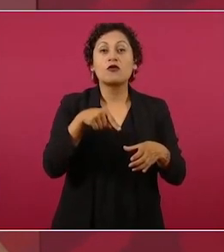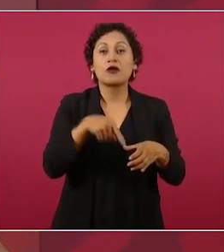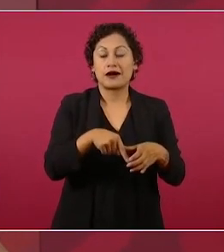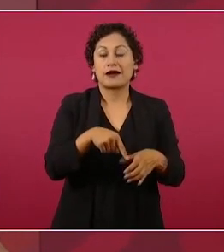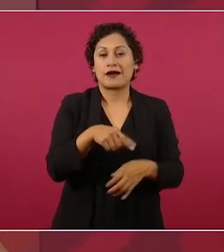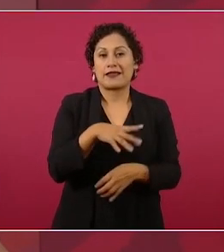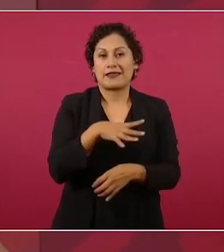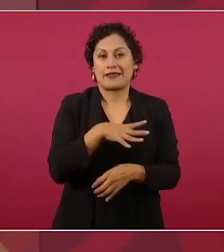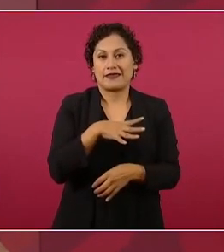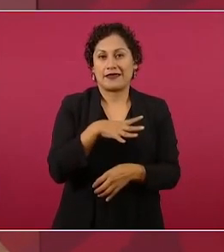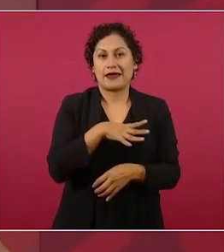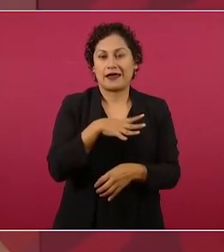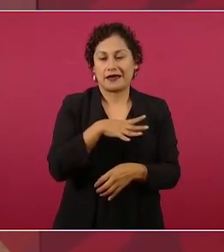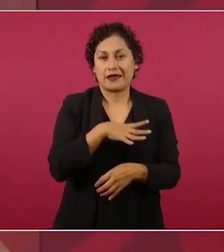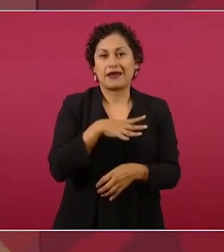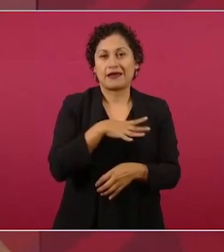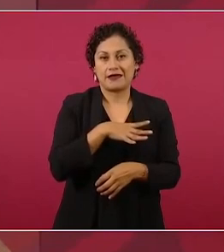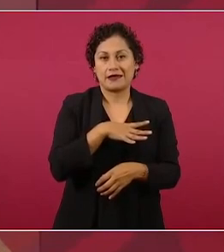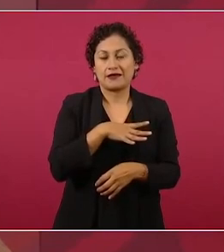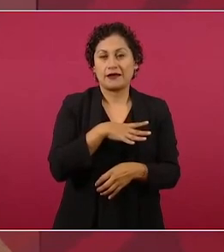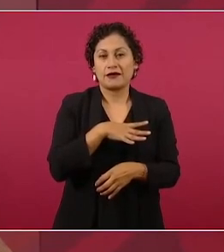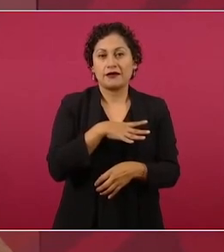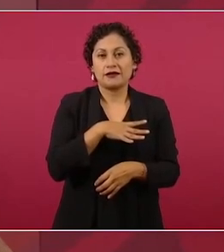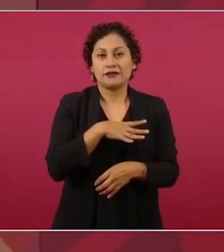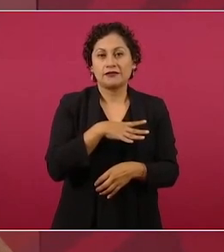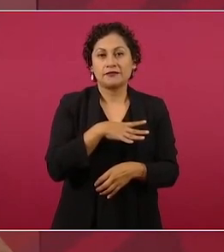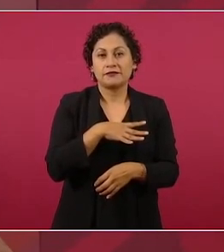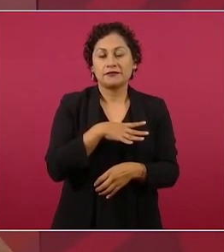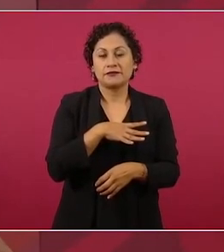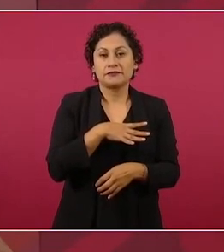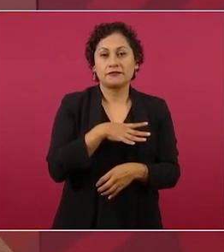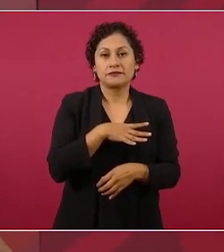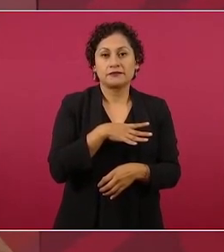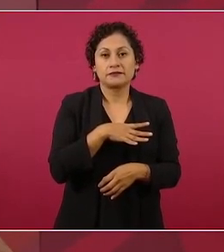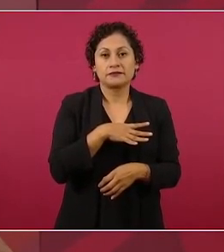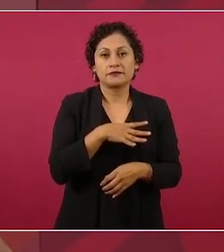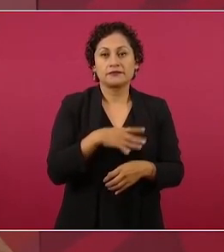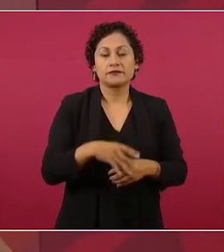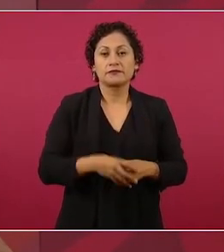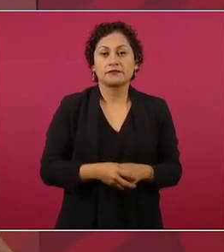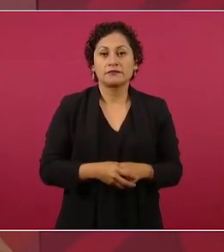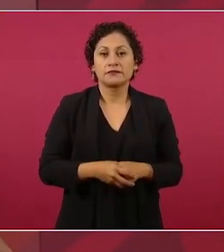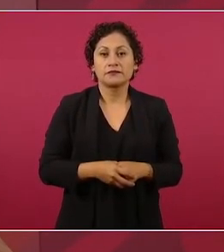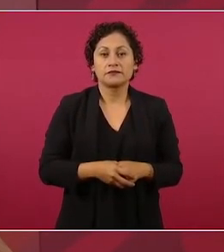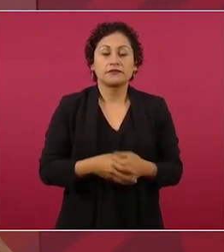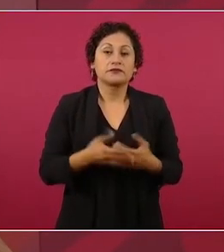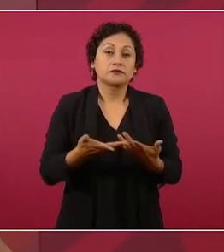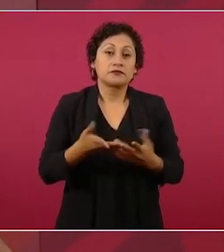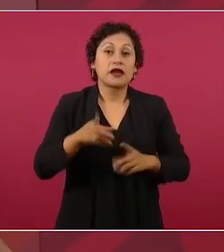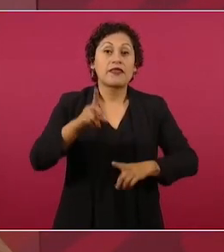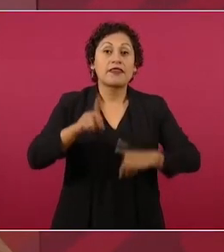partir del clima